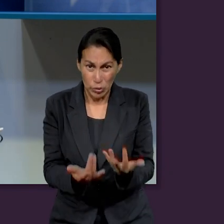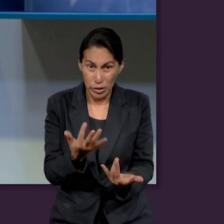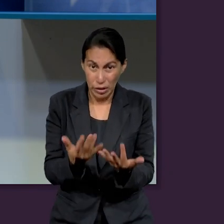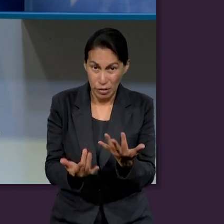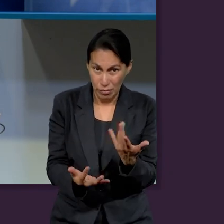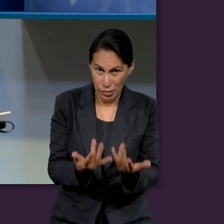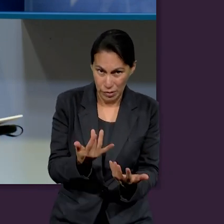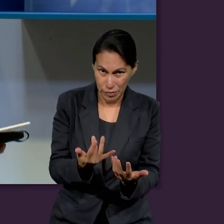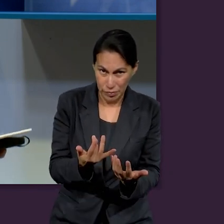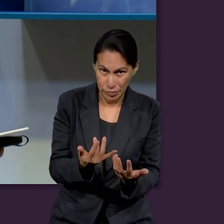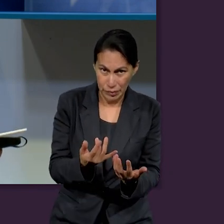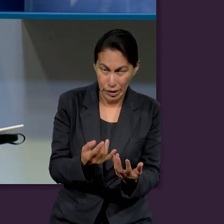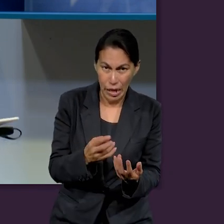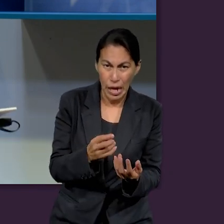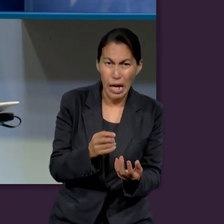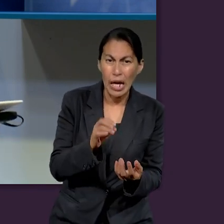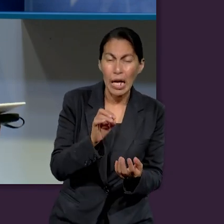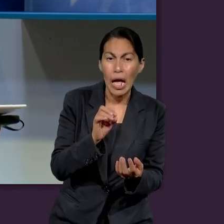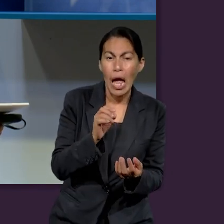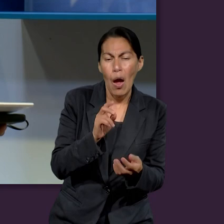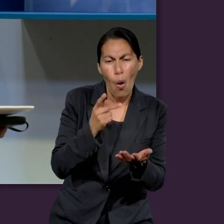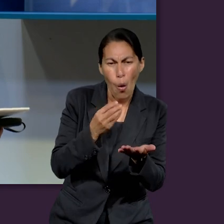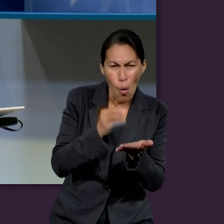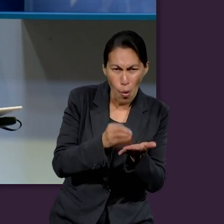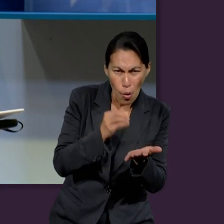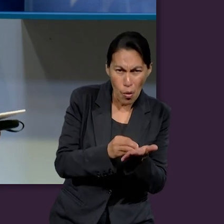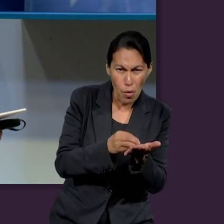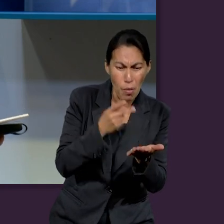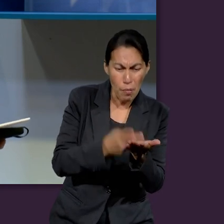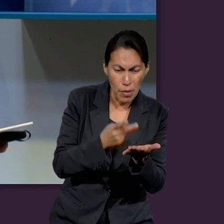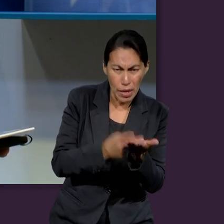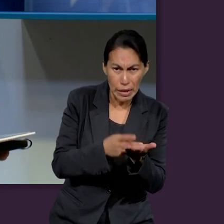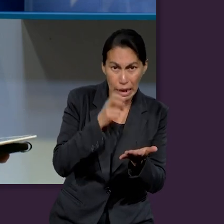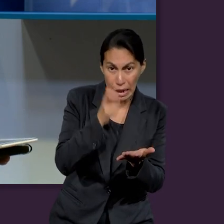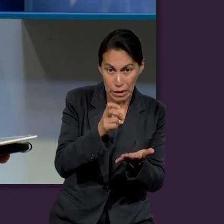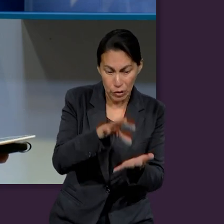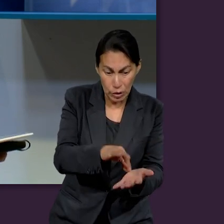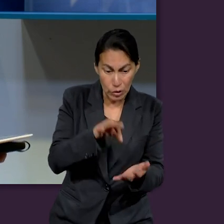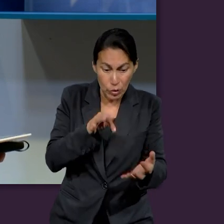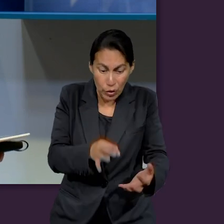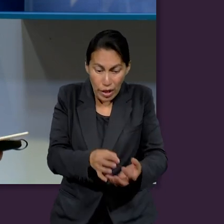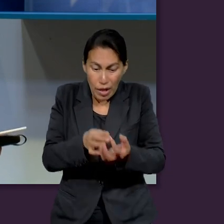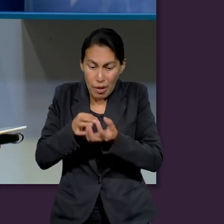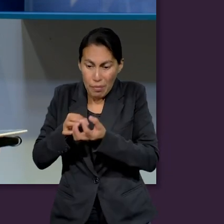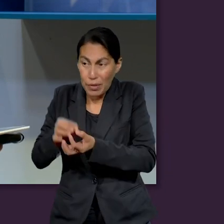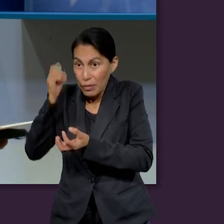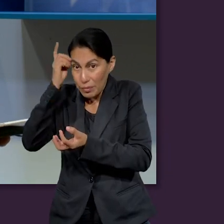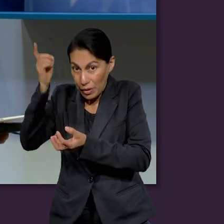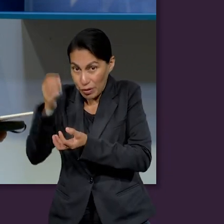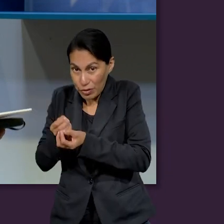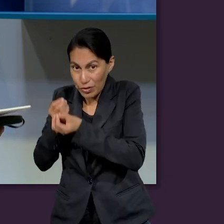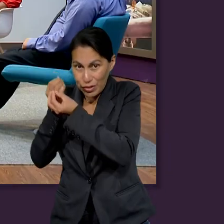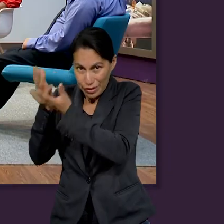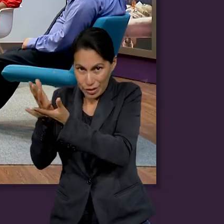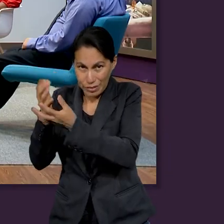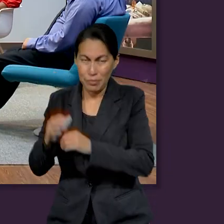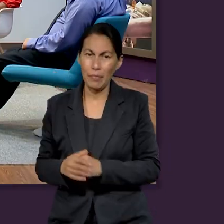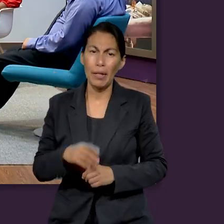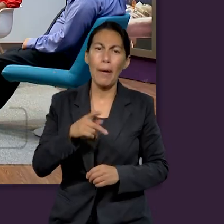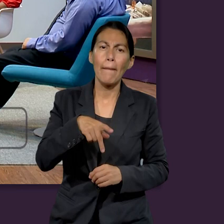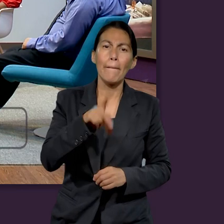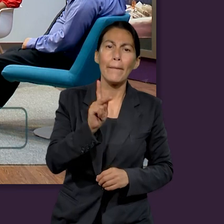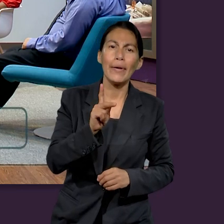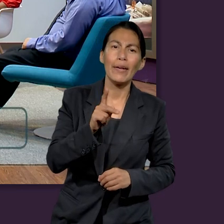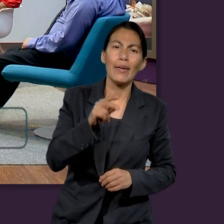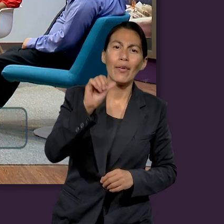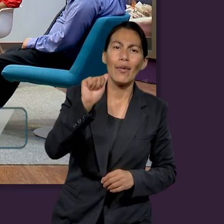lo destruyeran, excepto algunas porciones de plata o oro que fueran dedicados a Dios. Pero Acán tomó ciertas